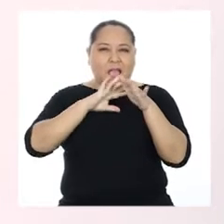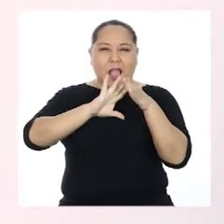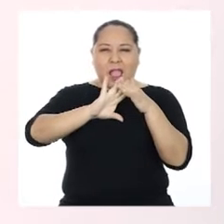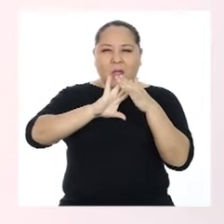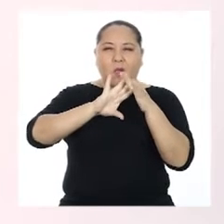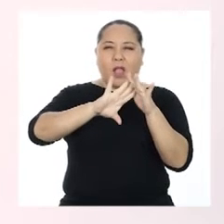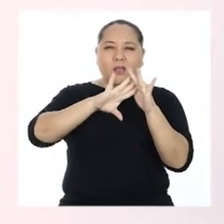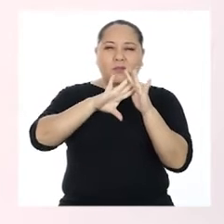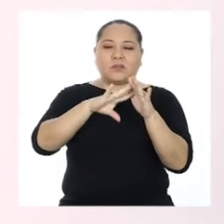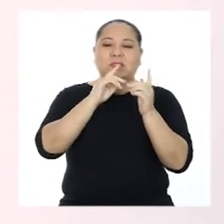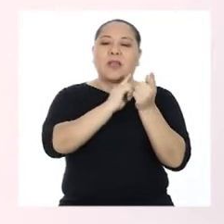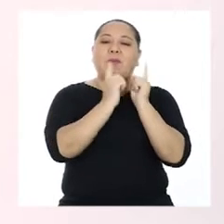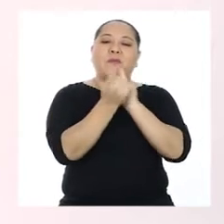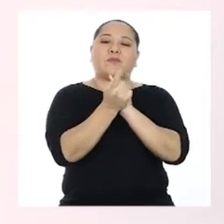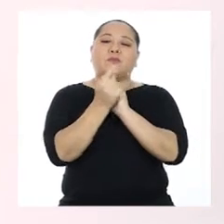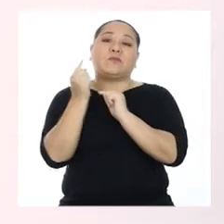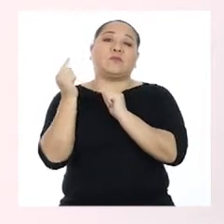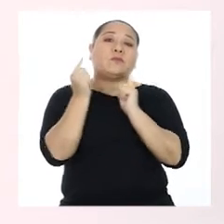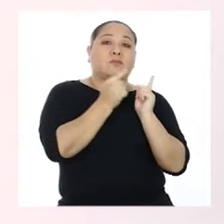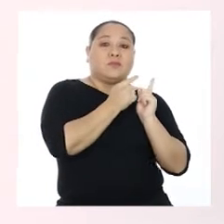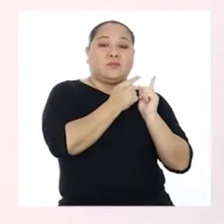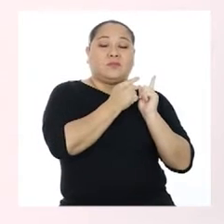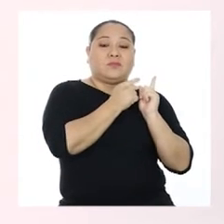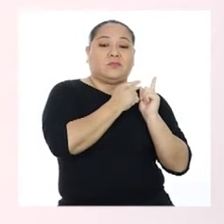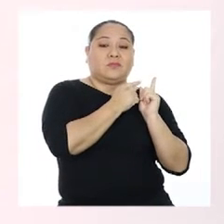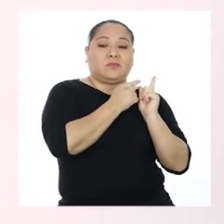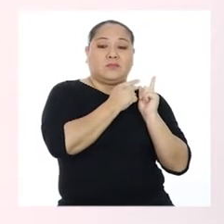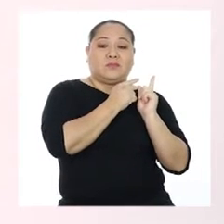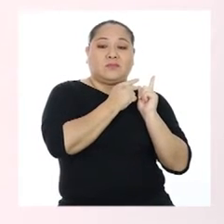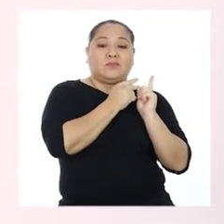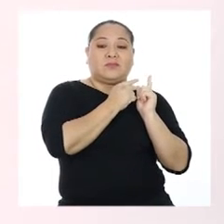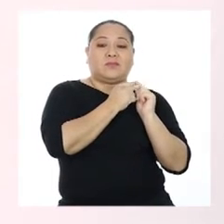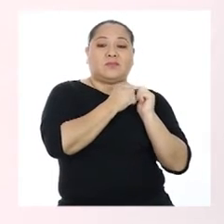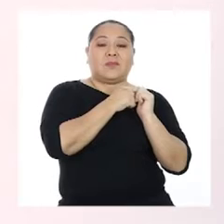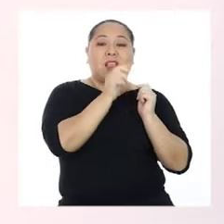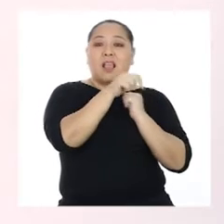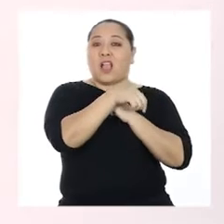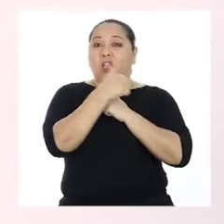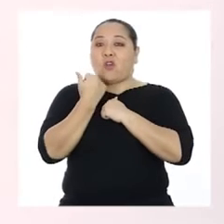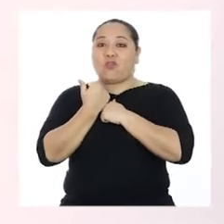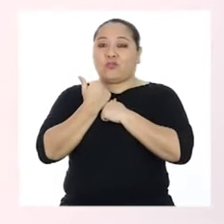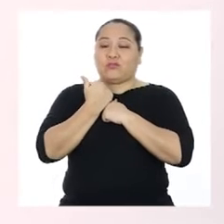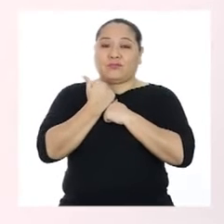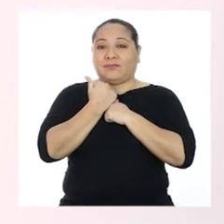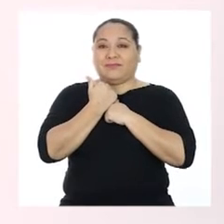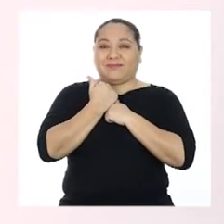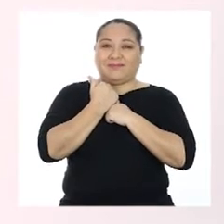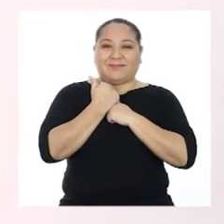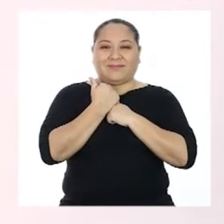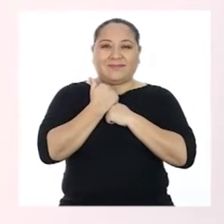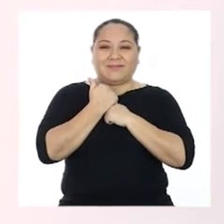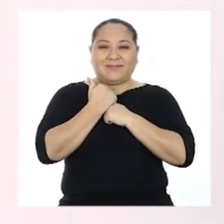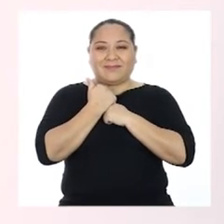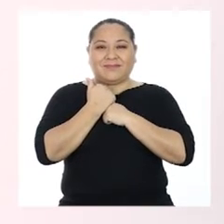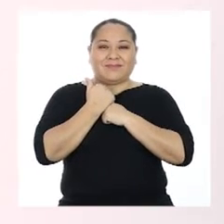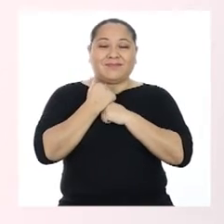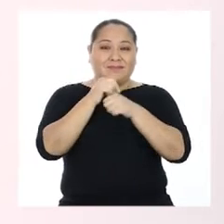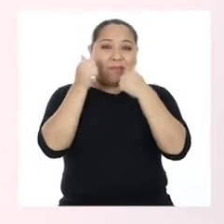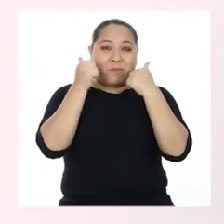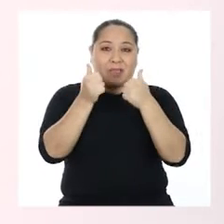es. Jalamos, jalamos, jalamos y cambiamos. Hacia el costado. Y ahora hacia el otro lado.